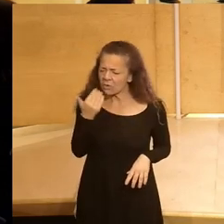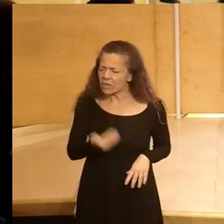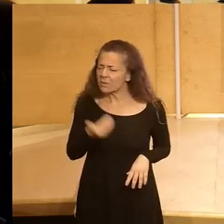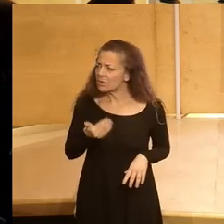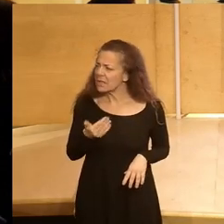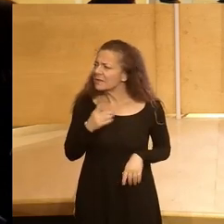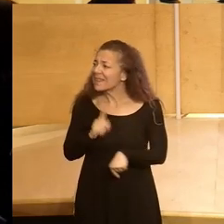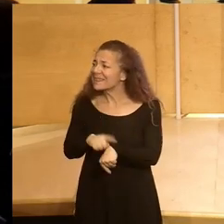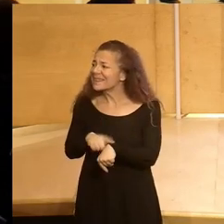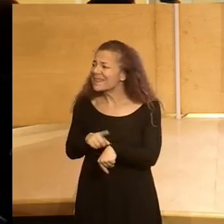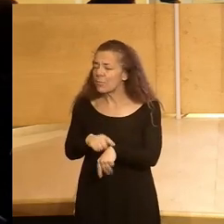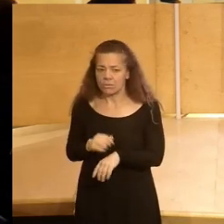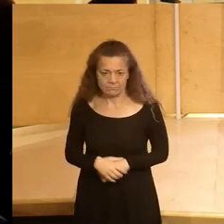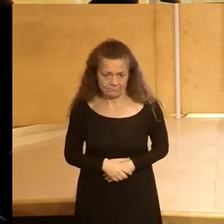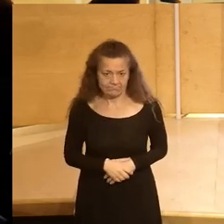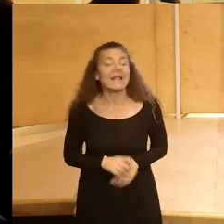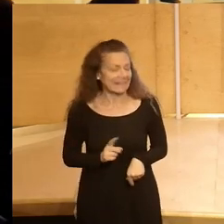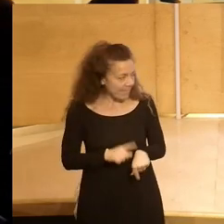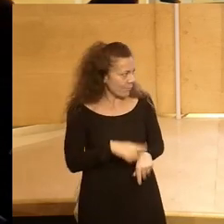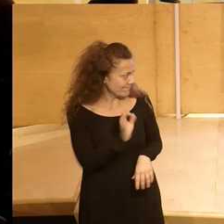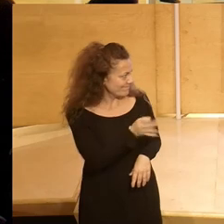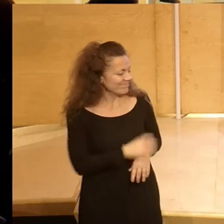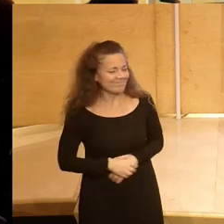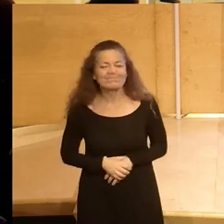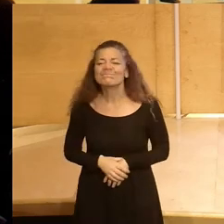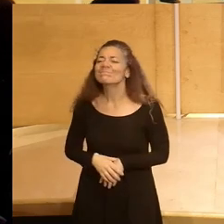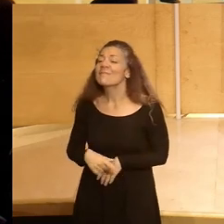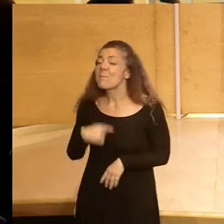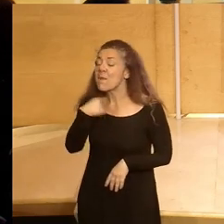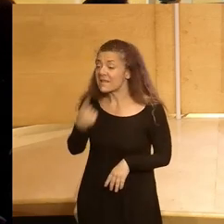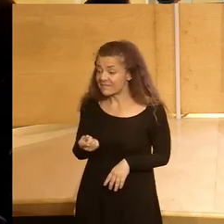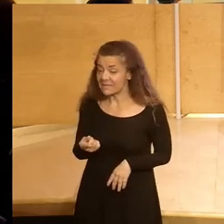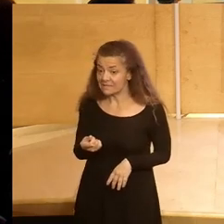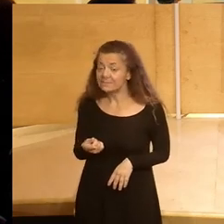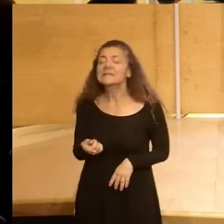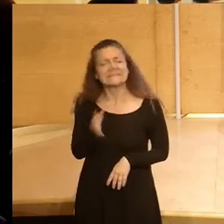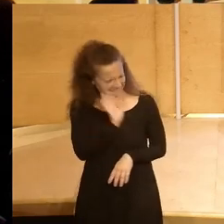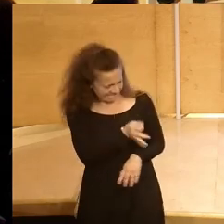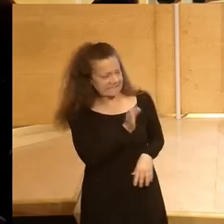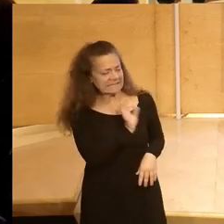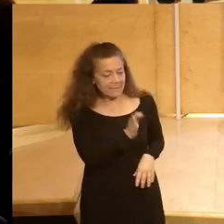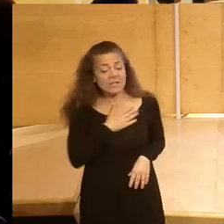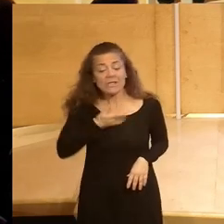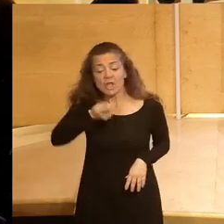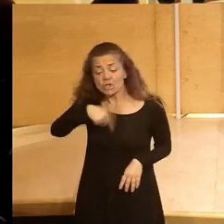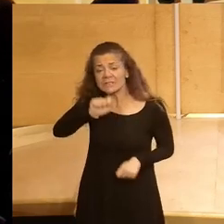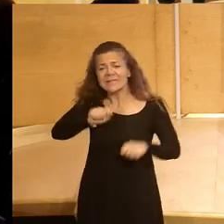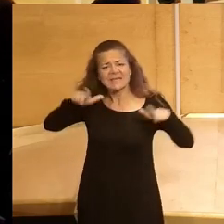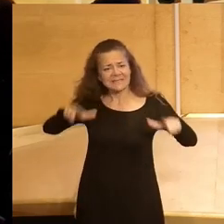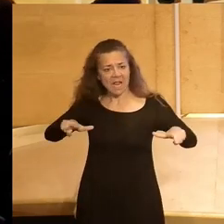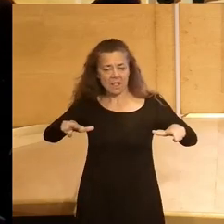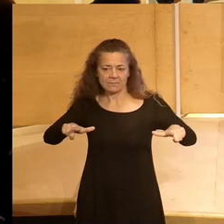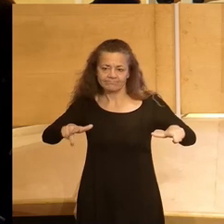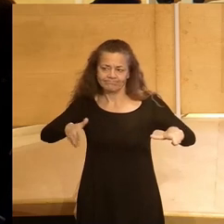el tiempo el tiempo para decir que sí sí pero es que nosotros en esta sala somos